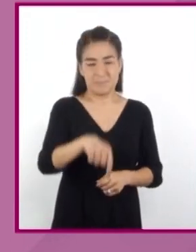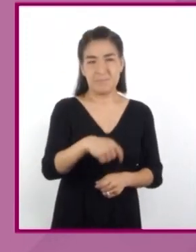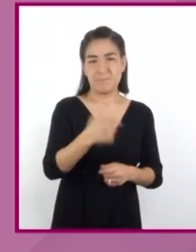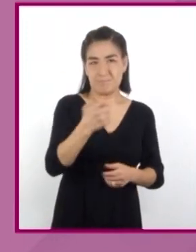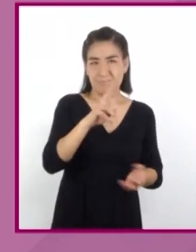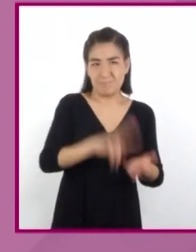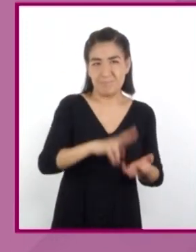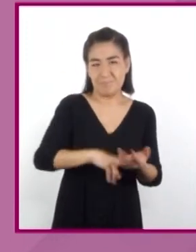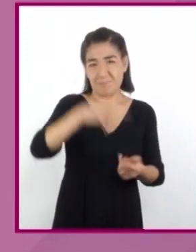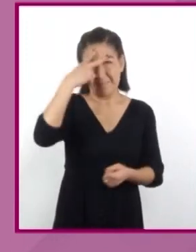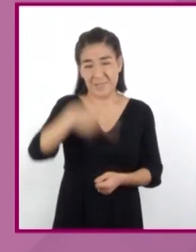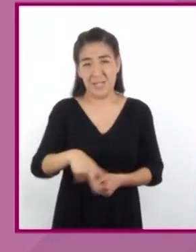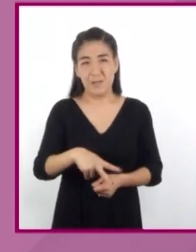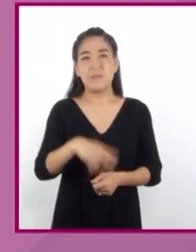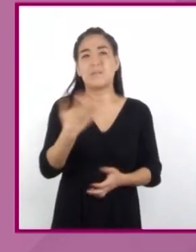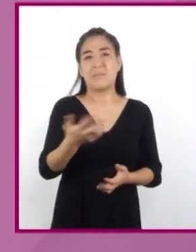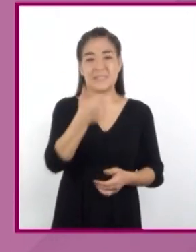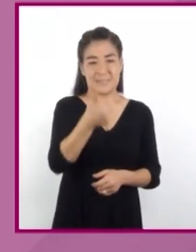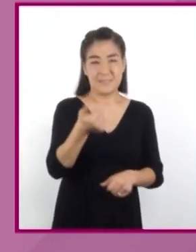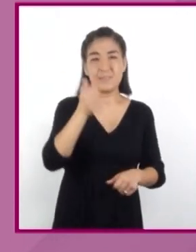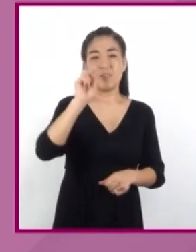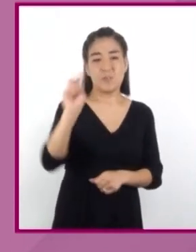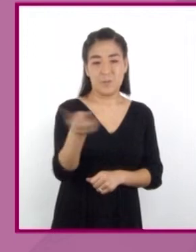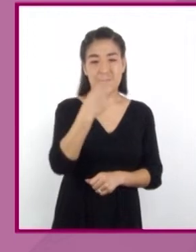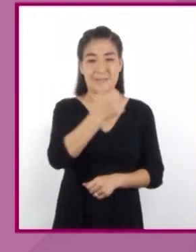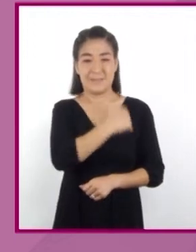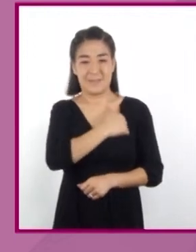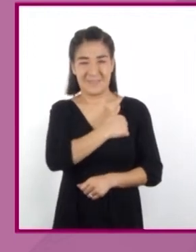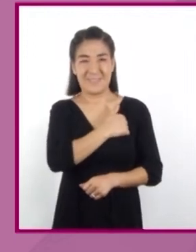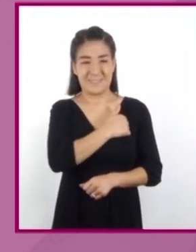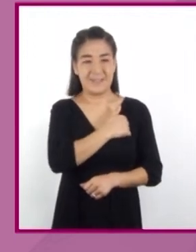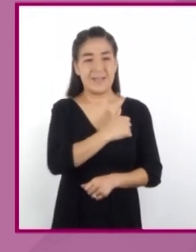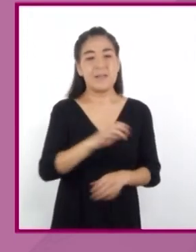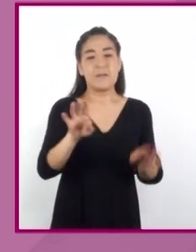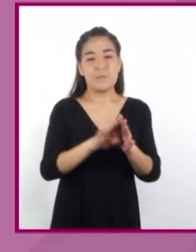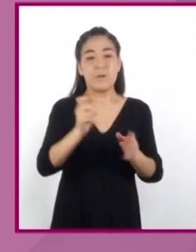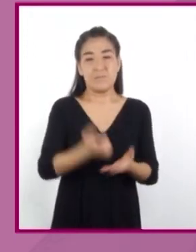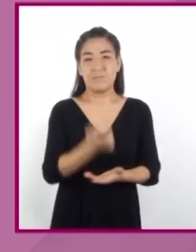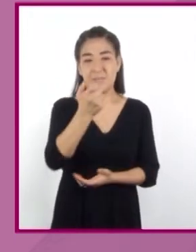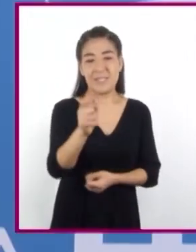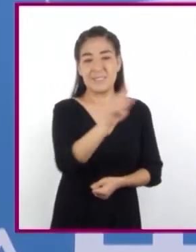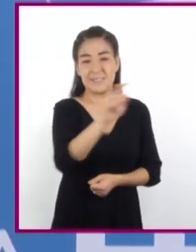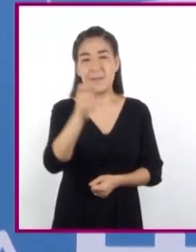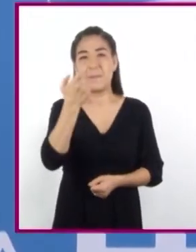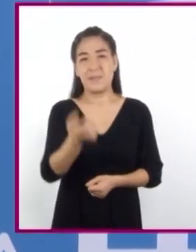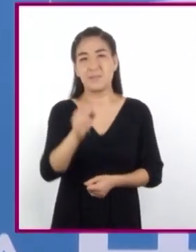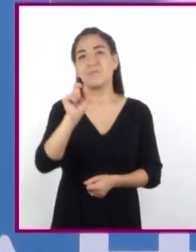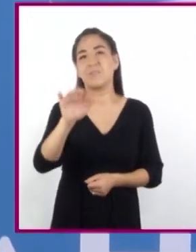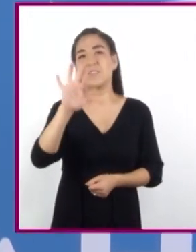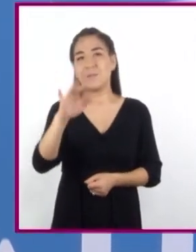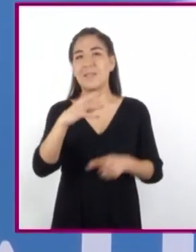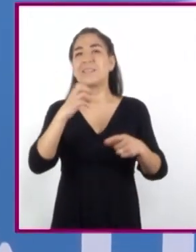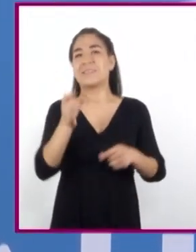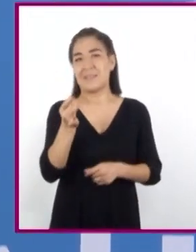si en este día por 6 dólares canadienses te devuelven 100 pesos con 50 centavos? Comparado con el ejemplo del